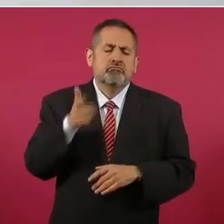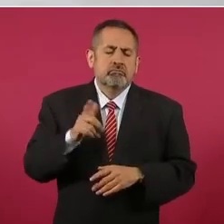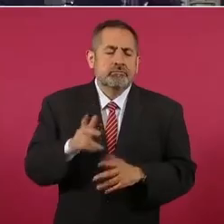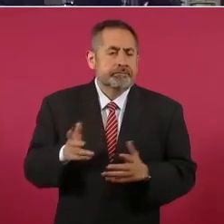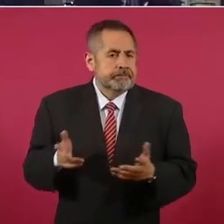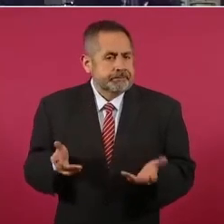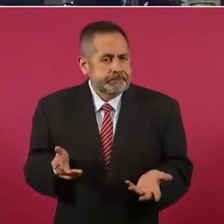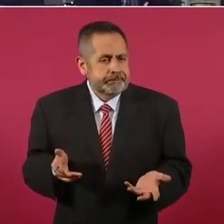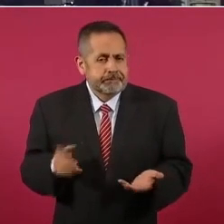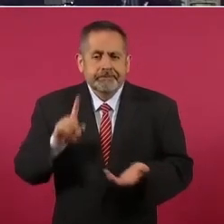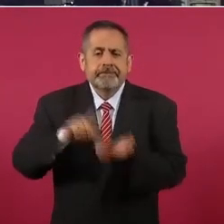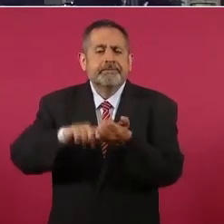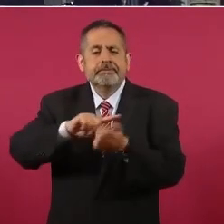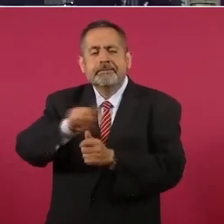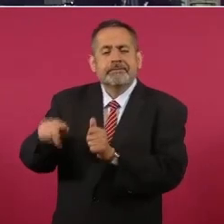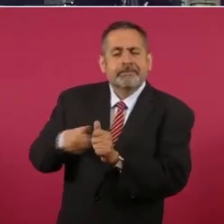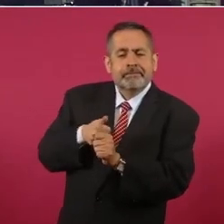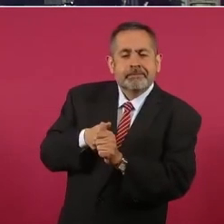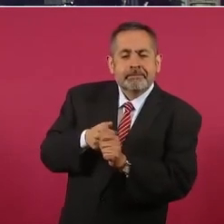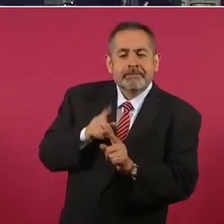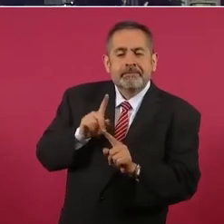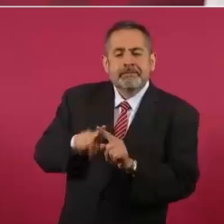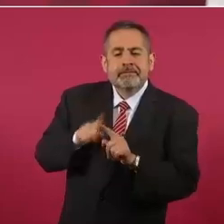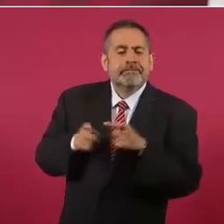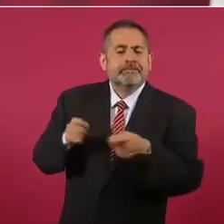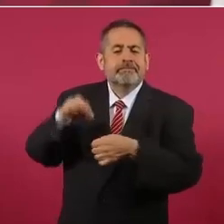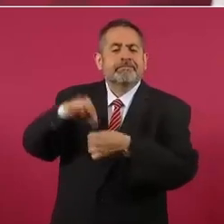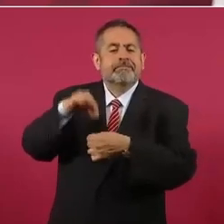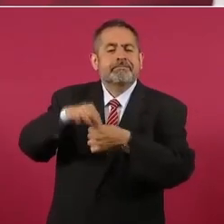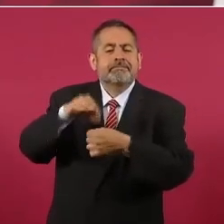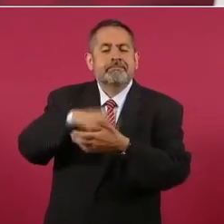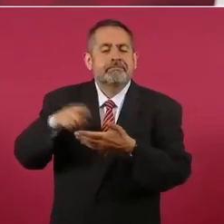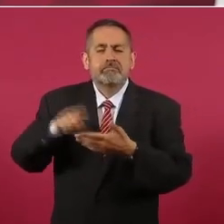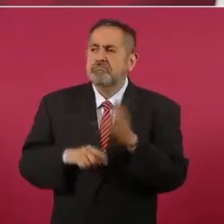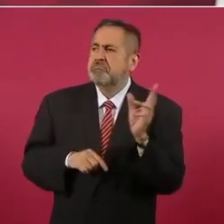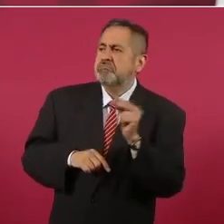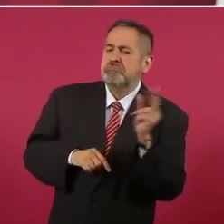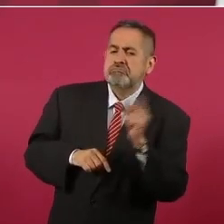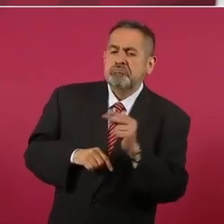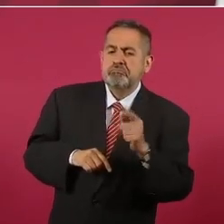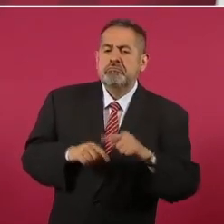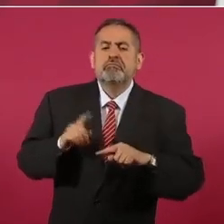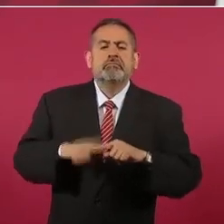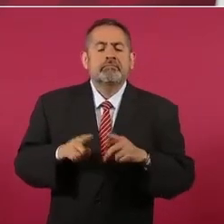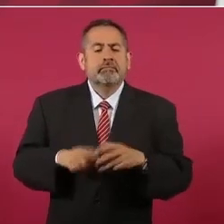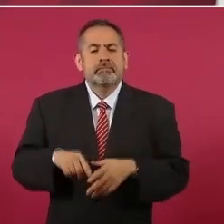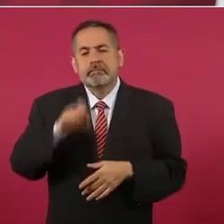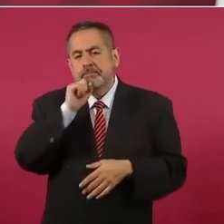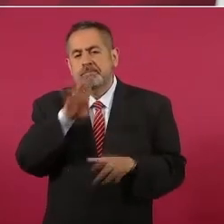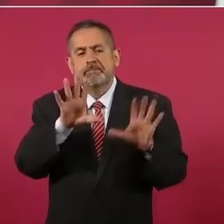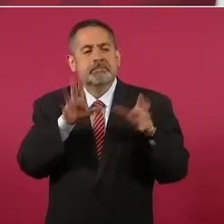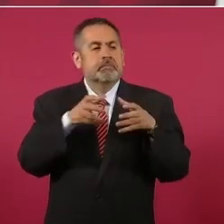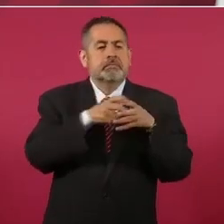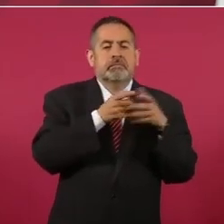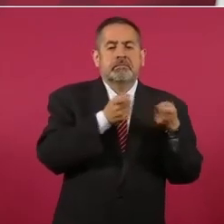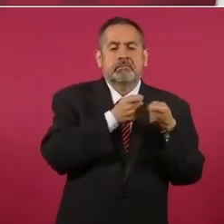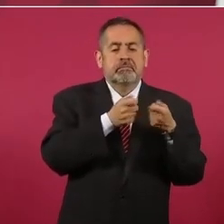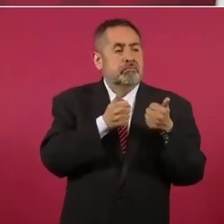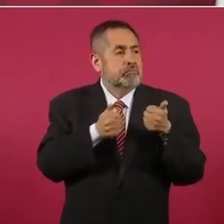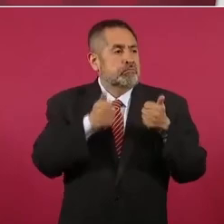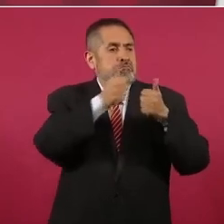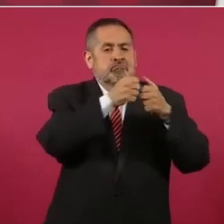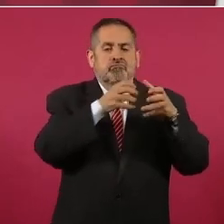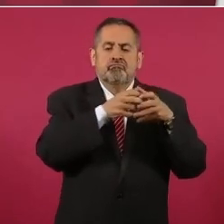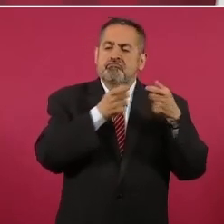¿Pero quiénes son los que votaron en contra? Pues la cúpula, los de arriba.